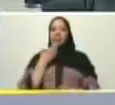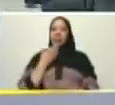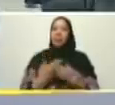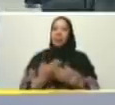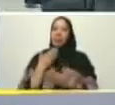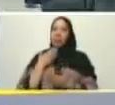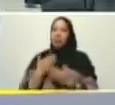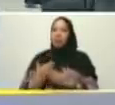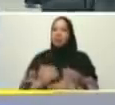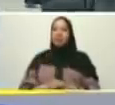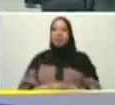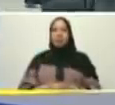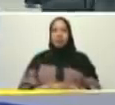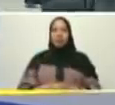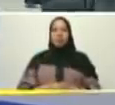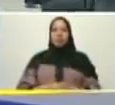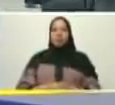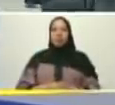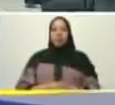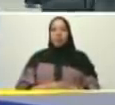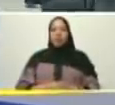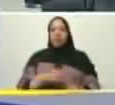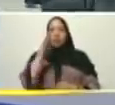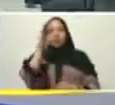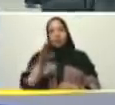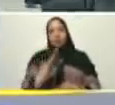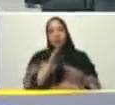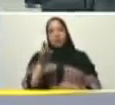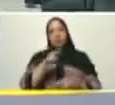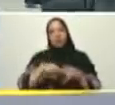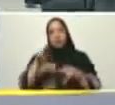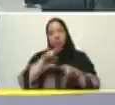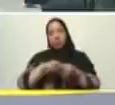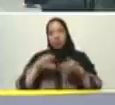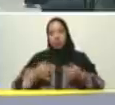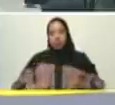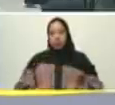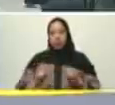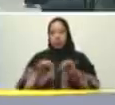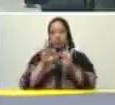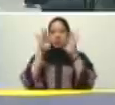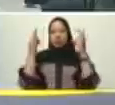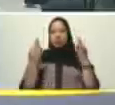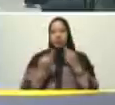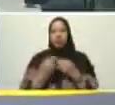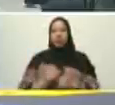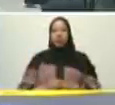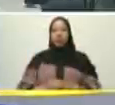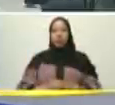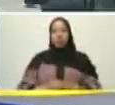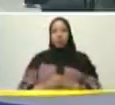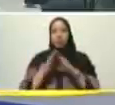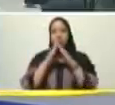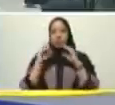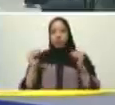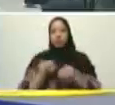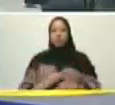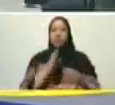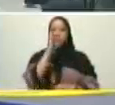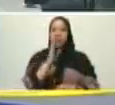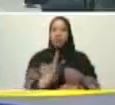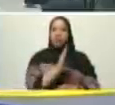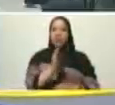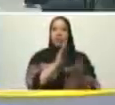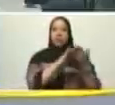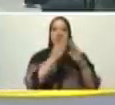Wendy Escobar bendiciones para tu niño para tu familia para tu esposo bendiciones para la